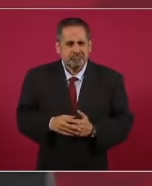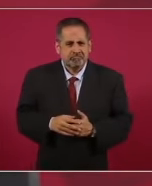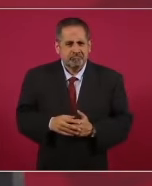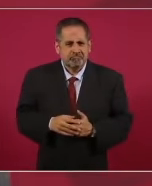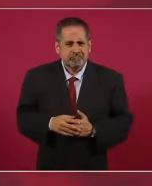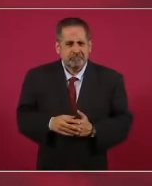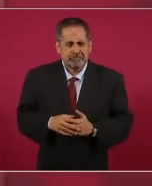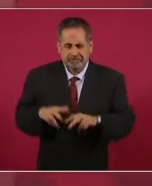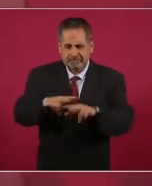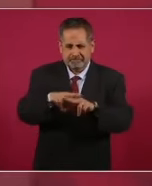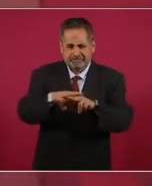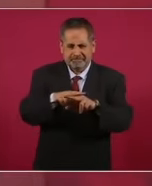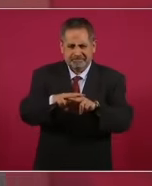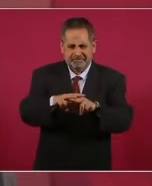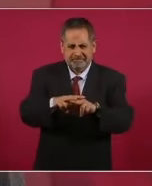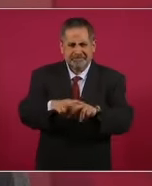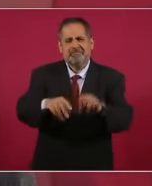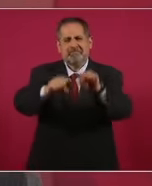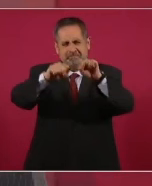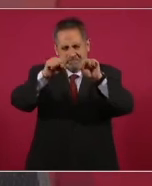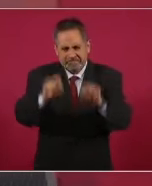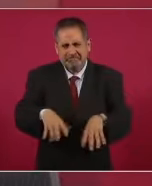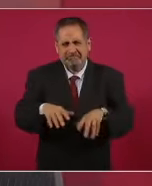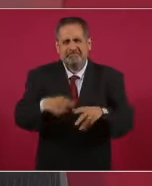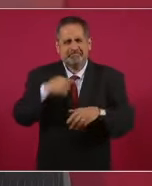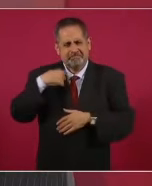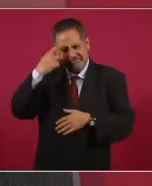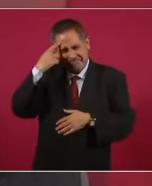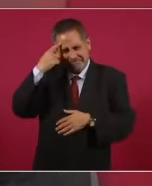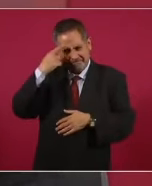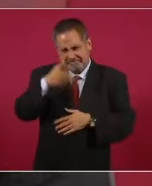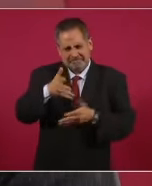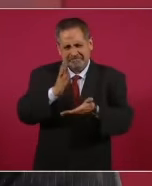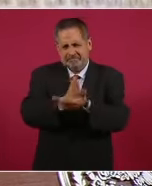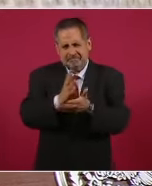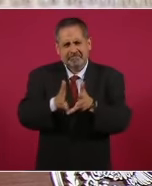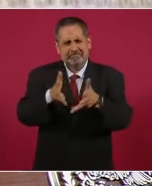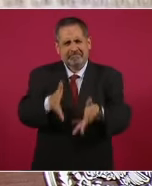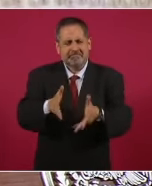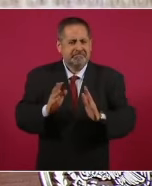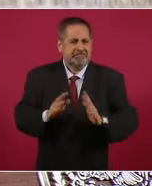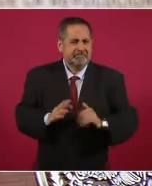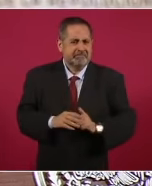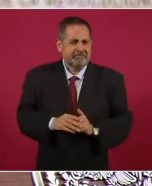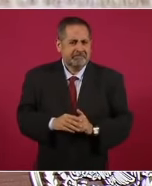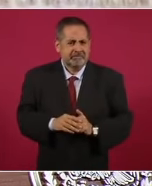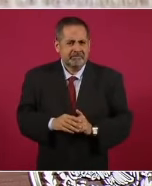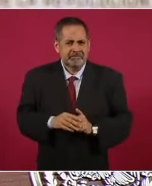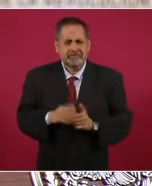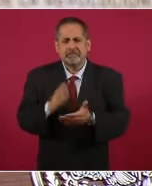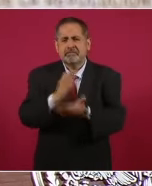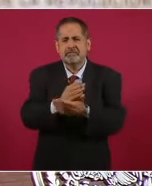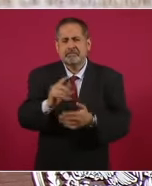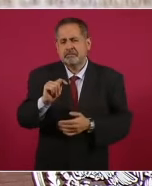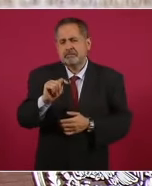dejamos el tren hasta Tulum,